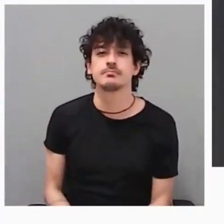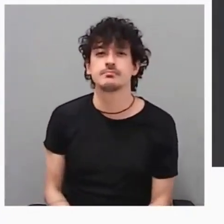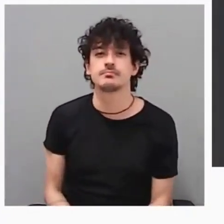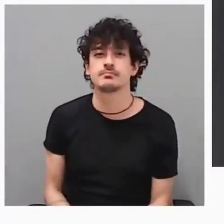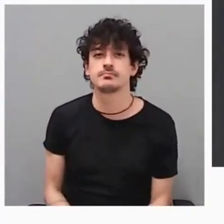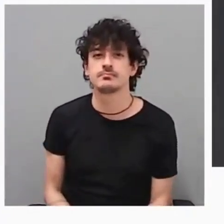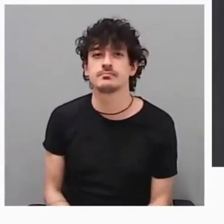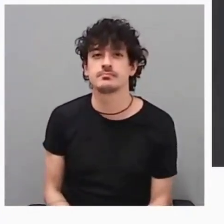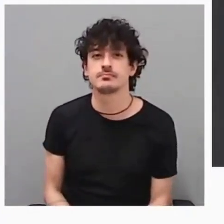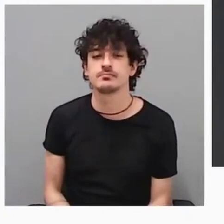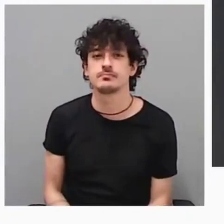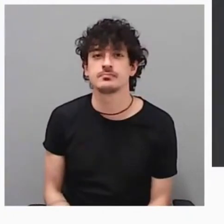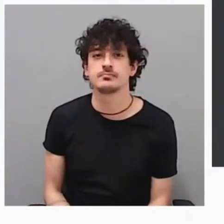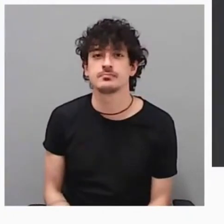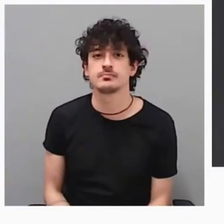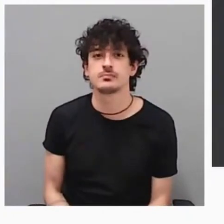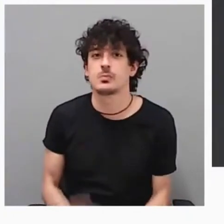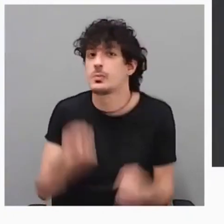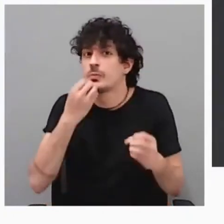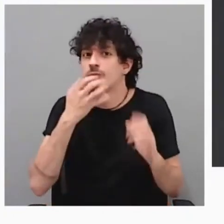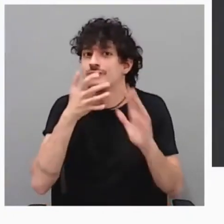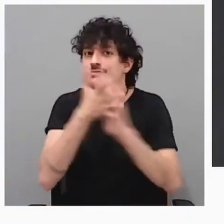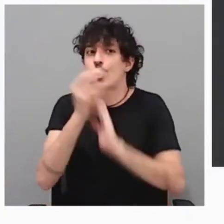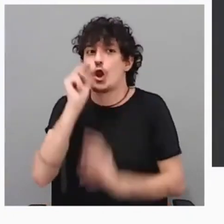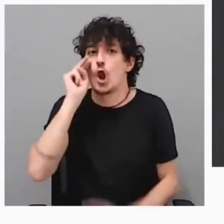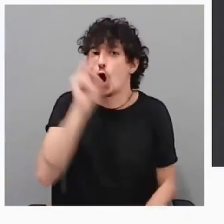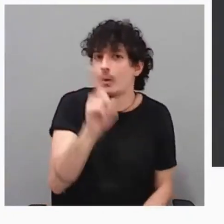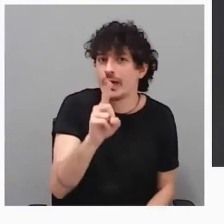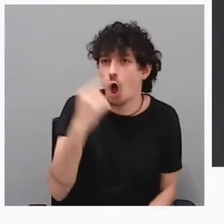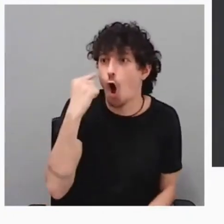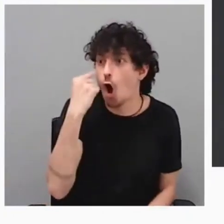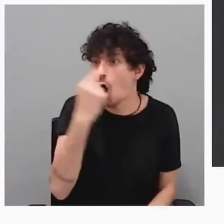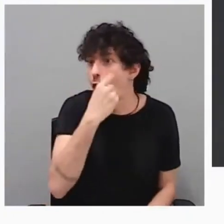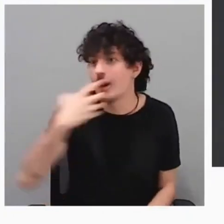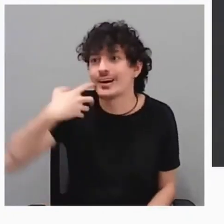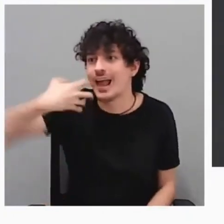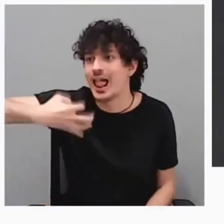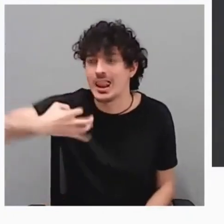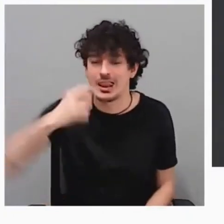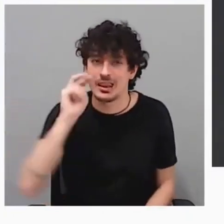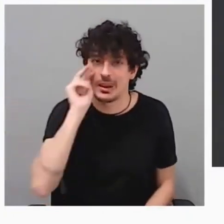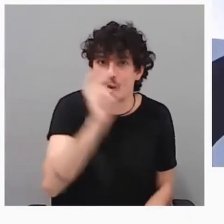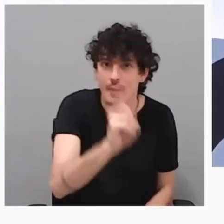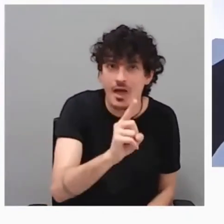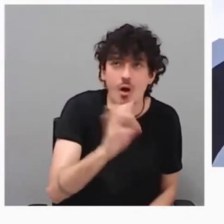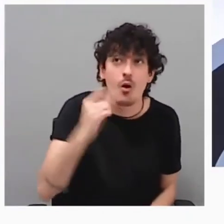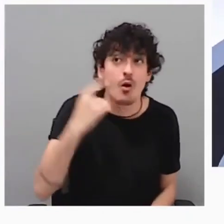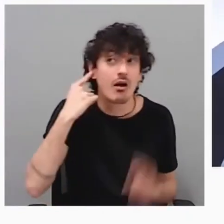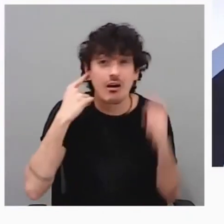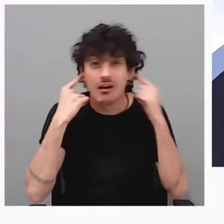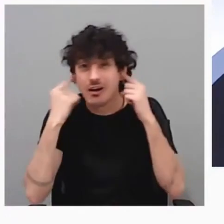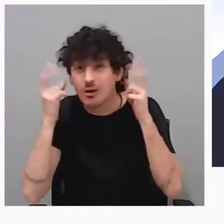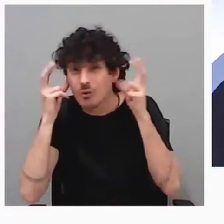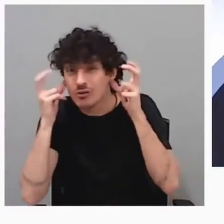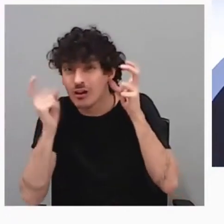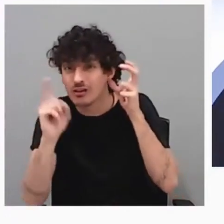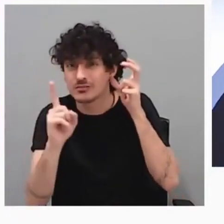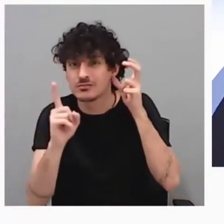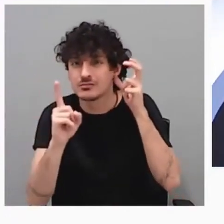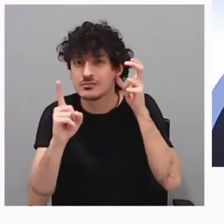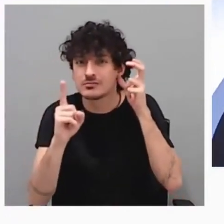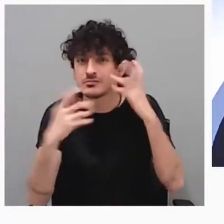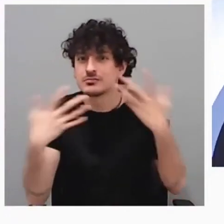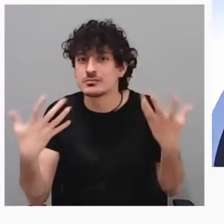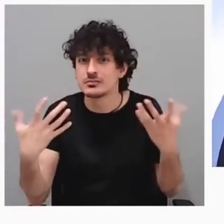Yo más diría que es que no lo vemos. Por lo menos lo vemos con nuestros ojos, no lo oímos con nuestros oídos. Estamos pendientes a captar esa